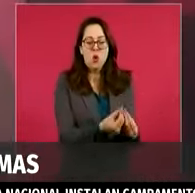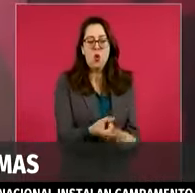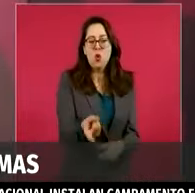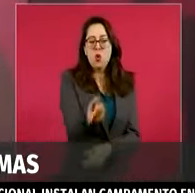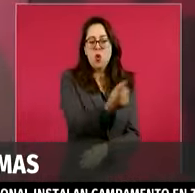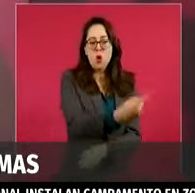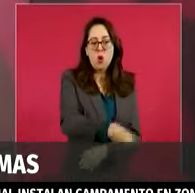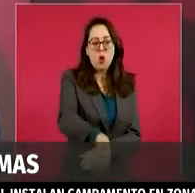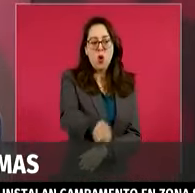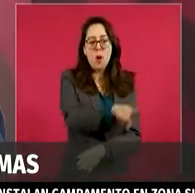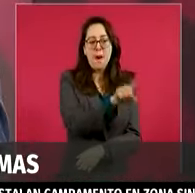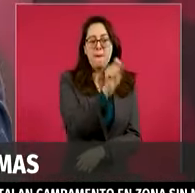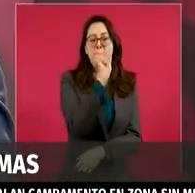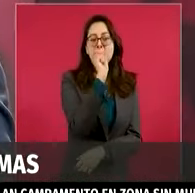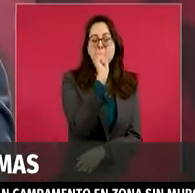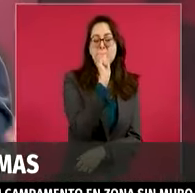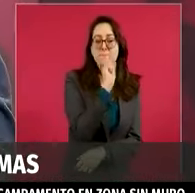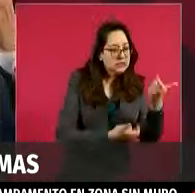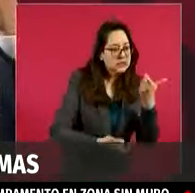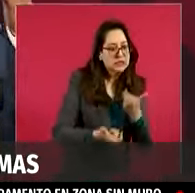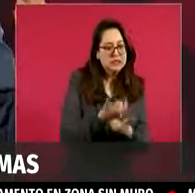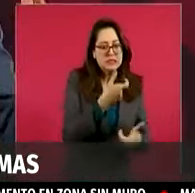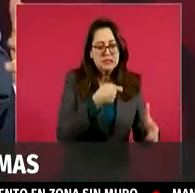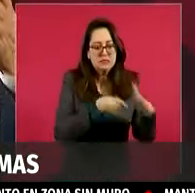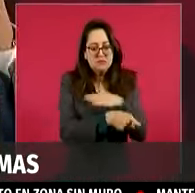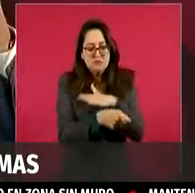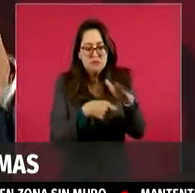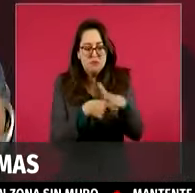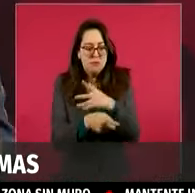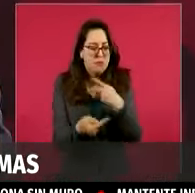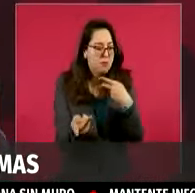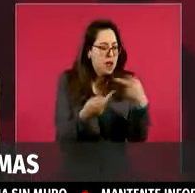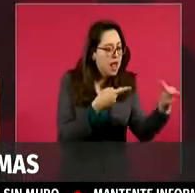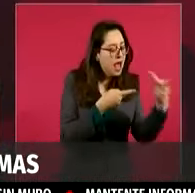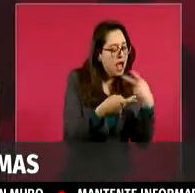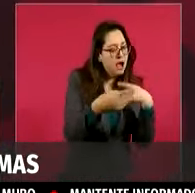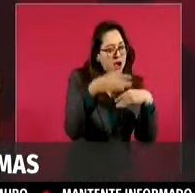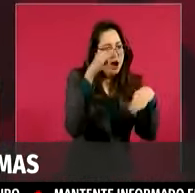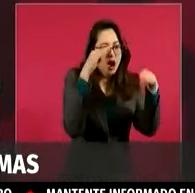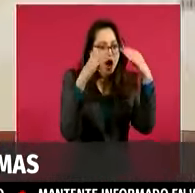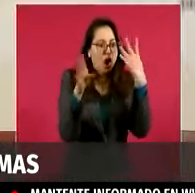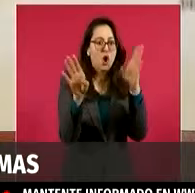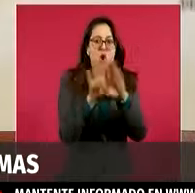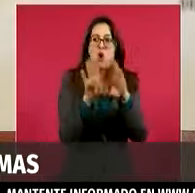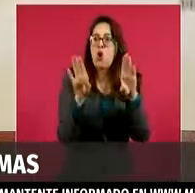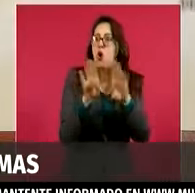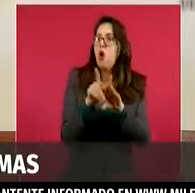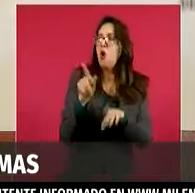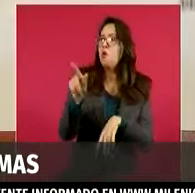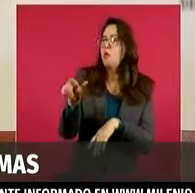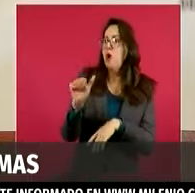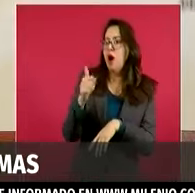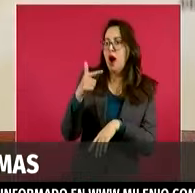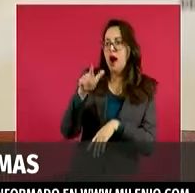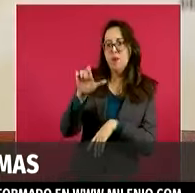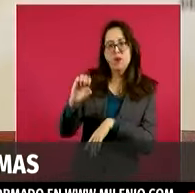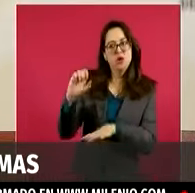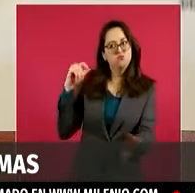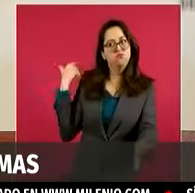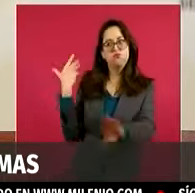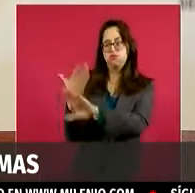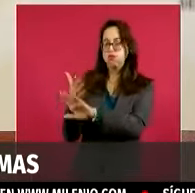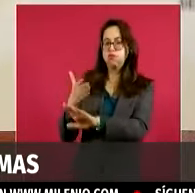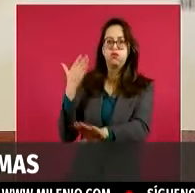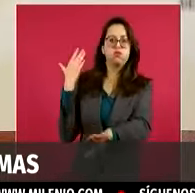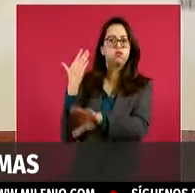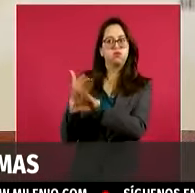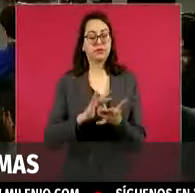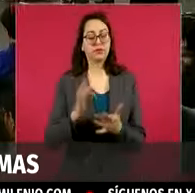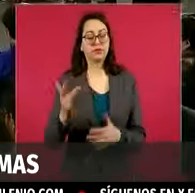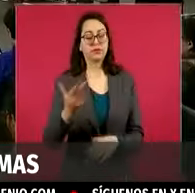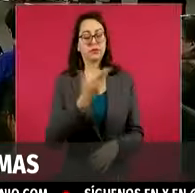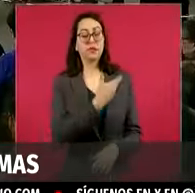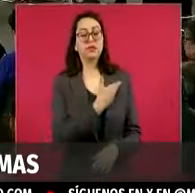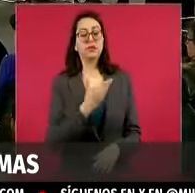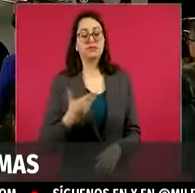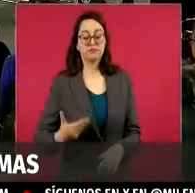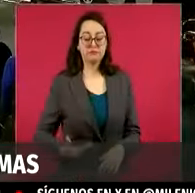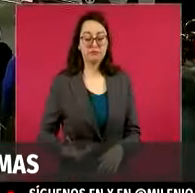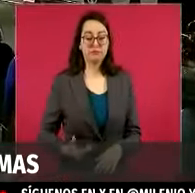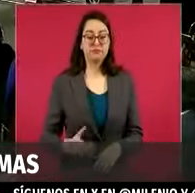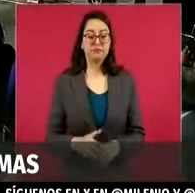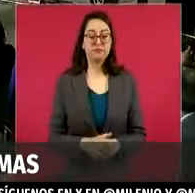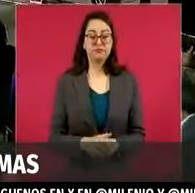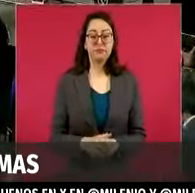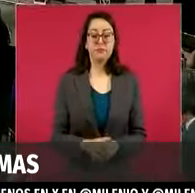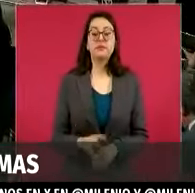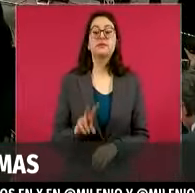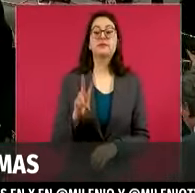reducir el financiamiento tanto ordinario como de campaña de los partidos políticos a la mitad. Pues se